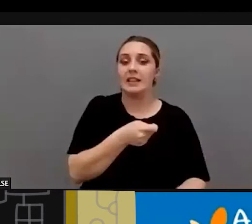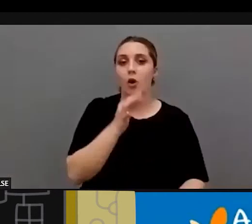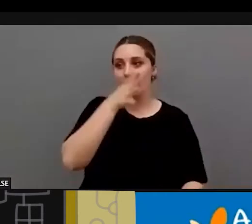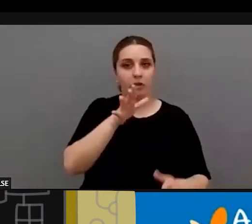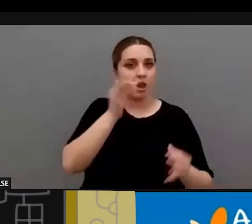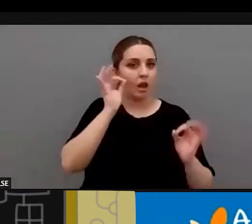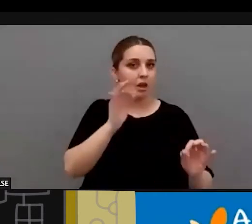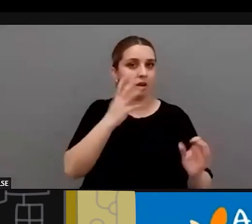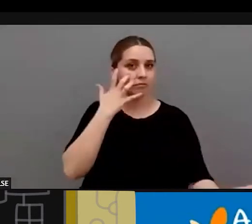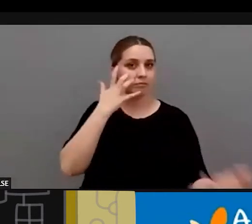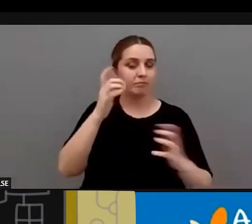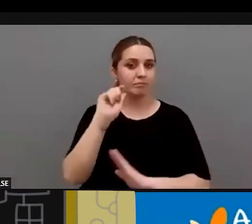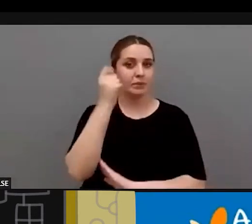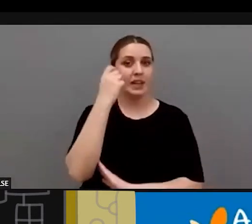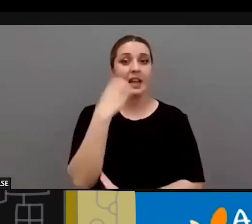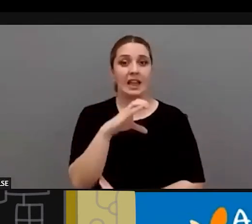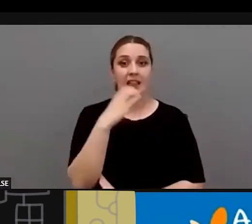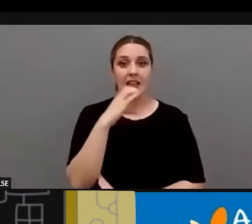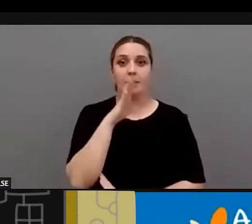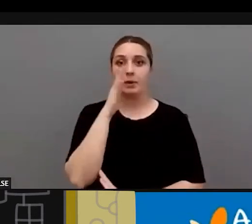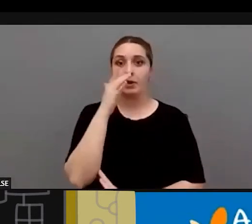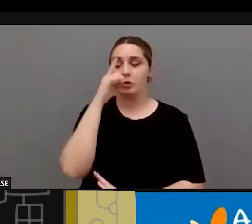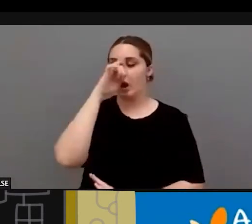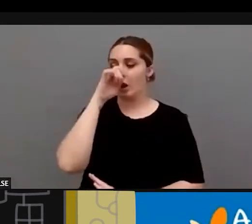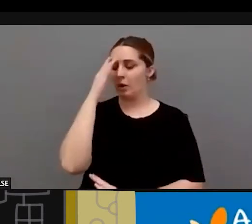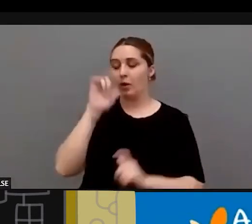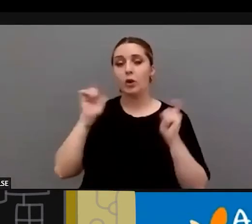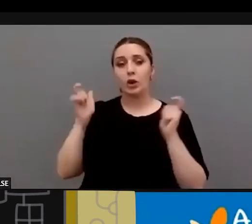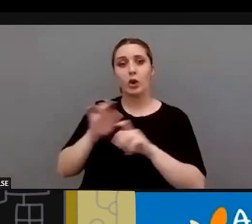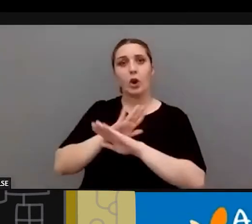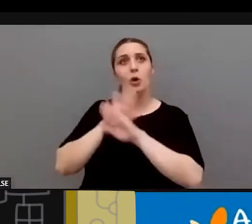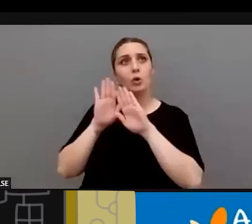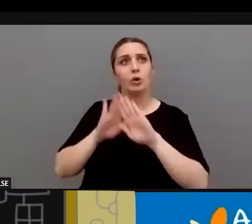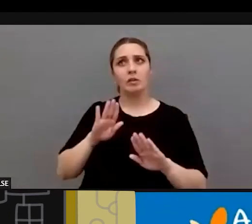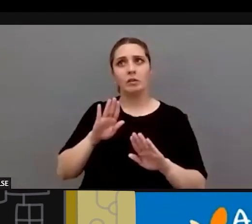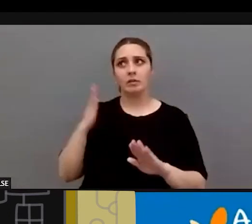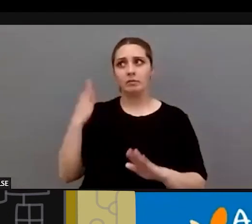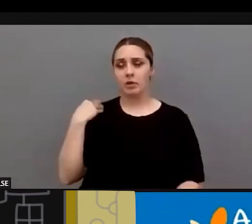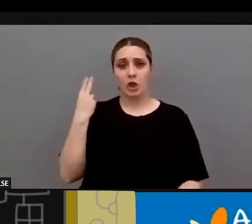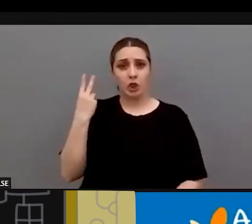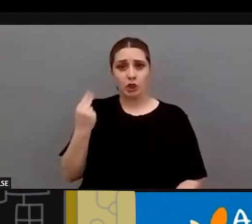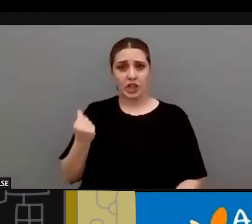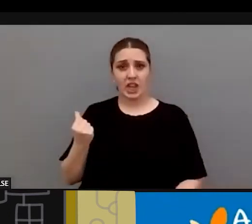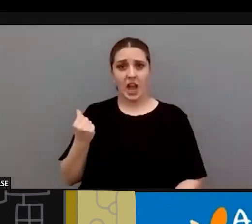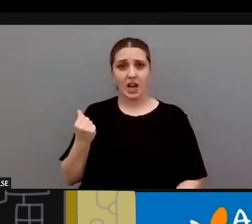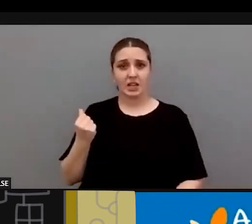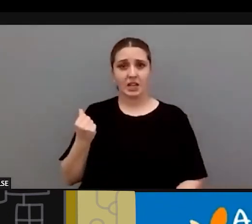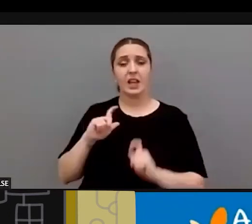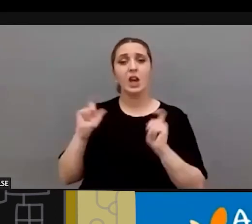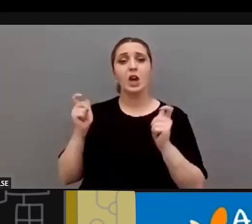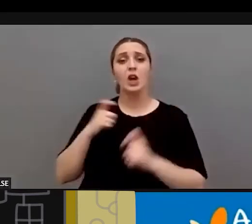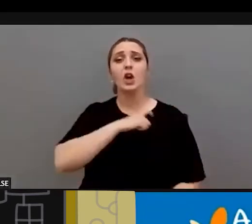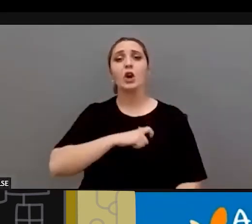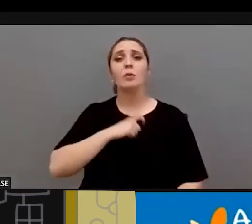ha conseguido el CERMI pero yo recuerdo que en la última reunión que he estado hace dos días de la Comisión de Acceso